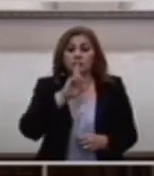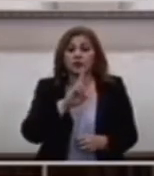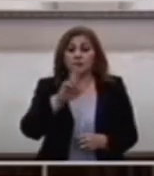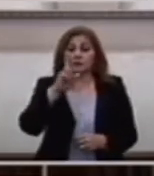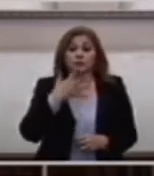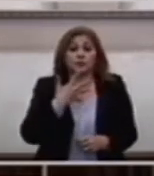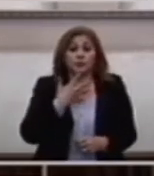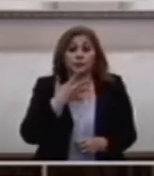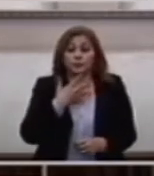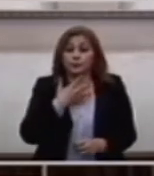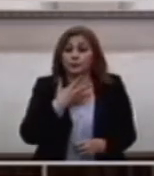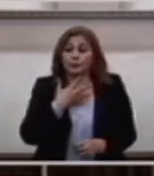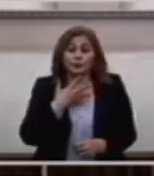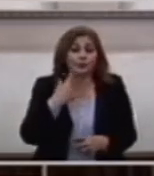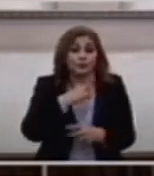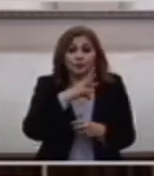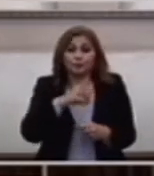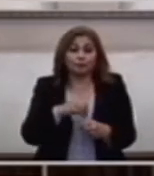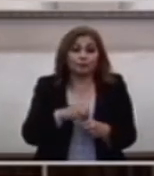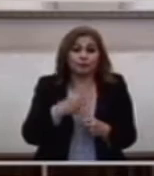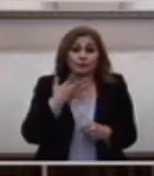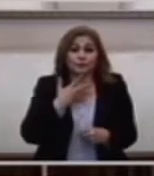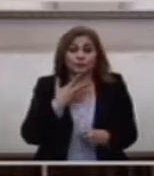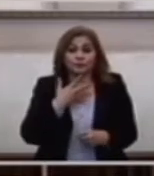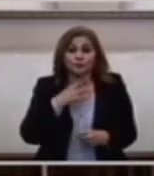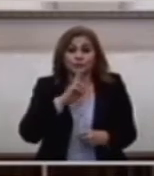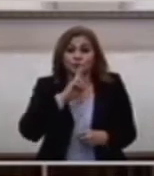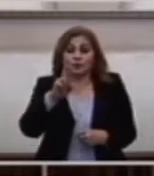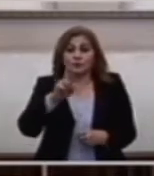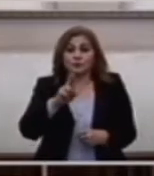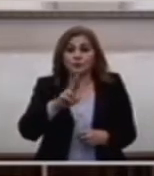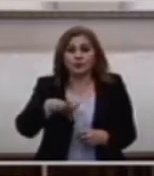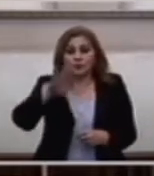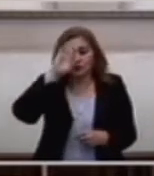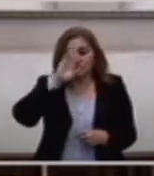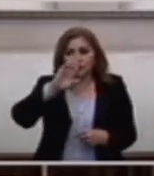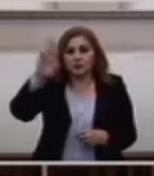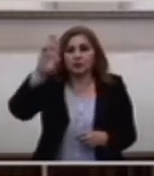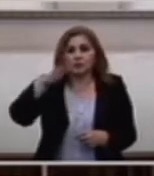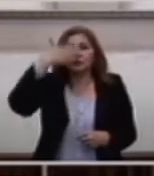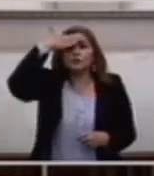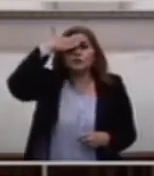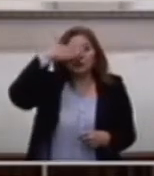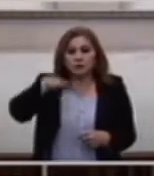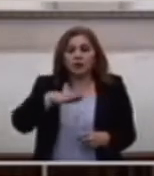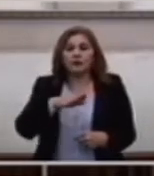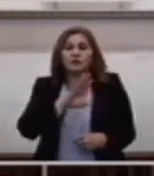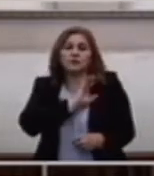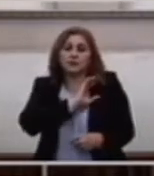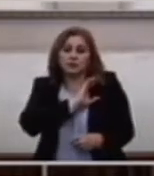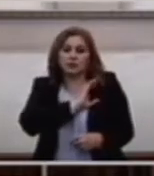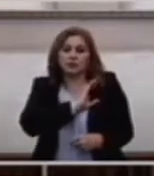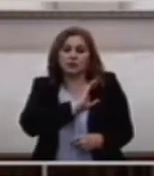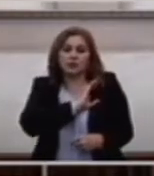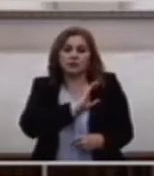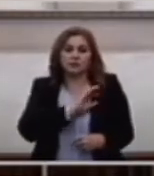Total Y dirá Señor Tú sabes Que te quiero